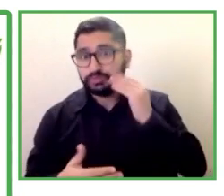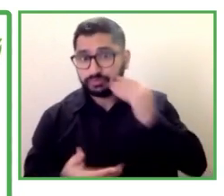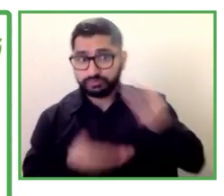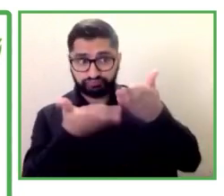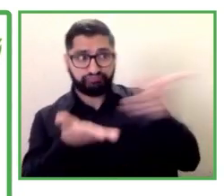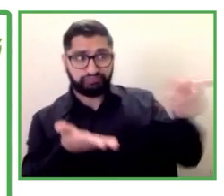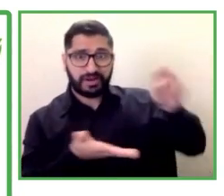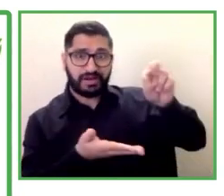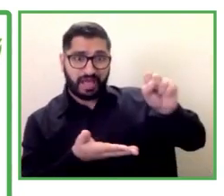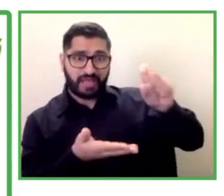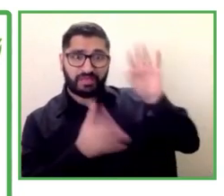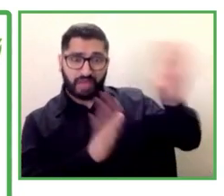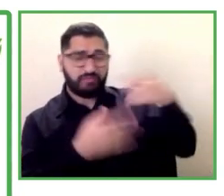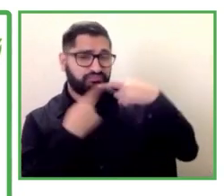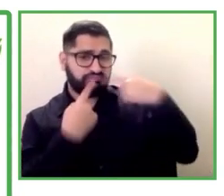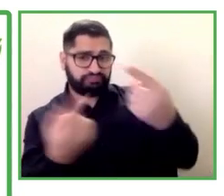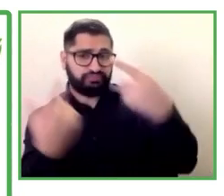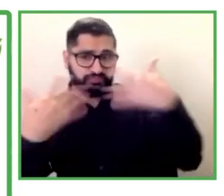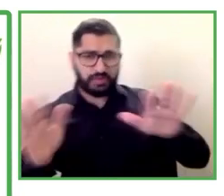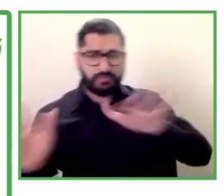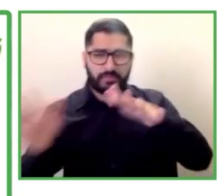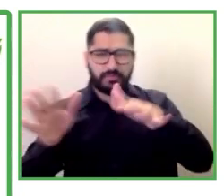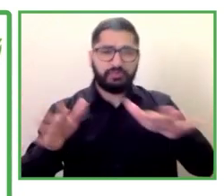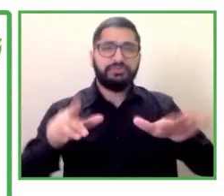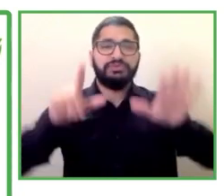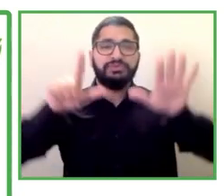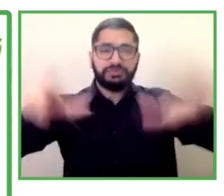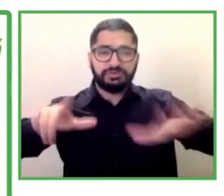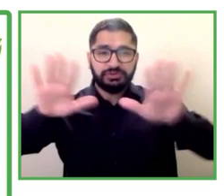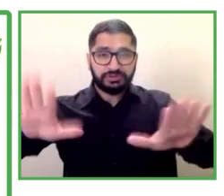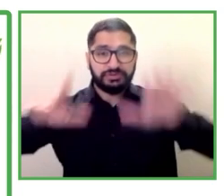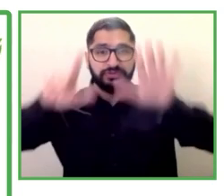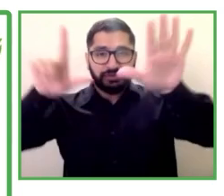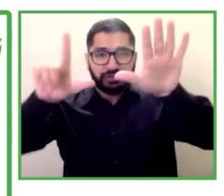más de 7000 gestores de políticas